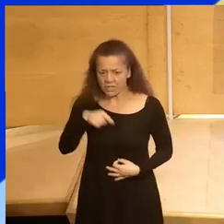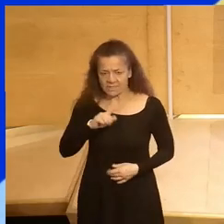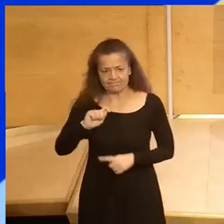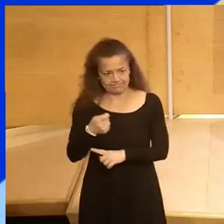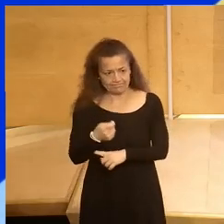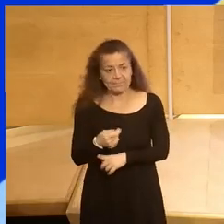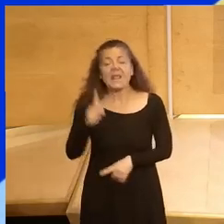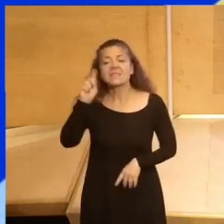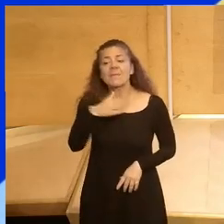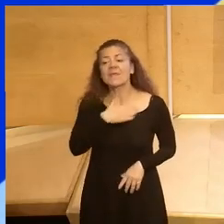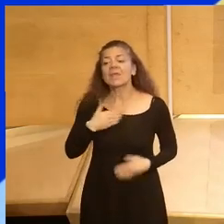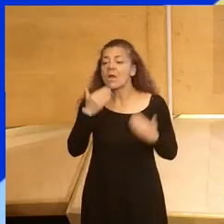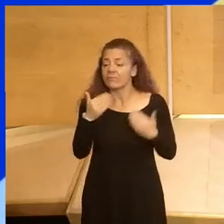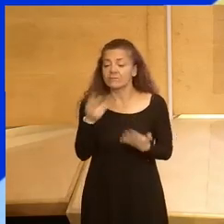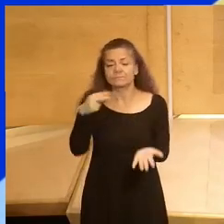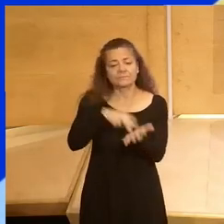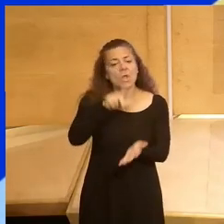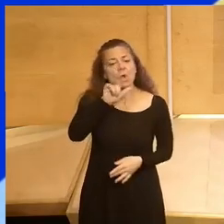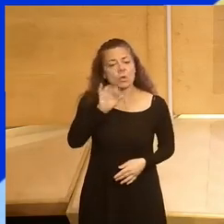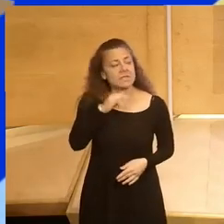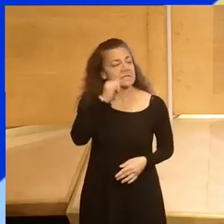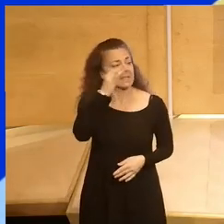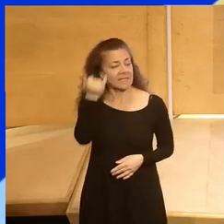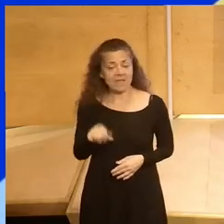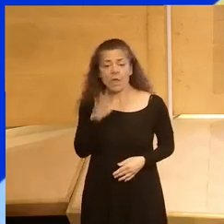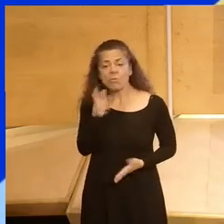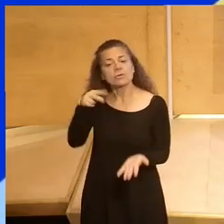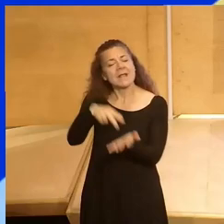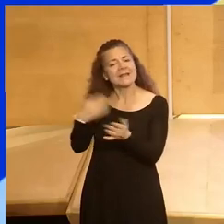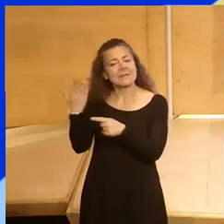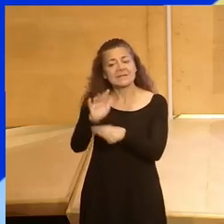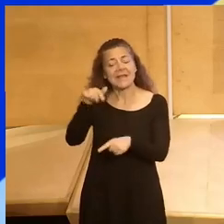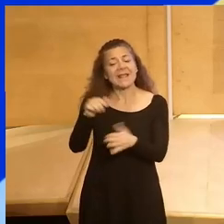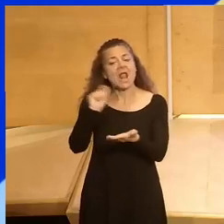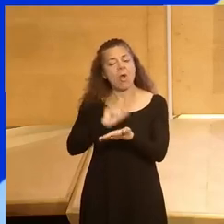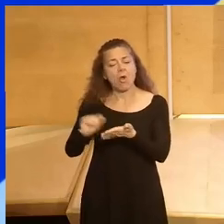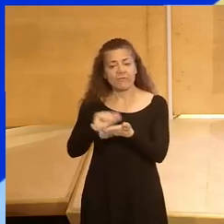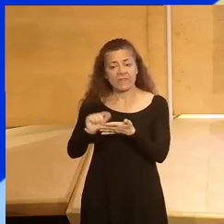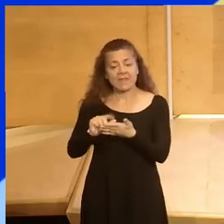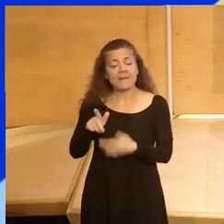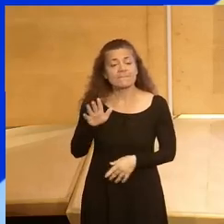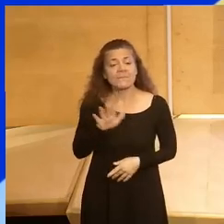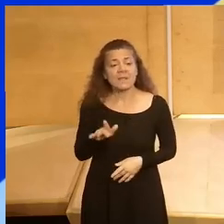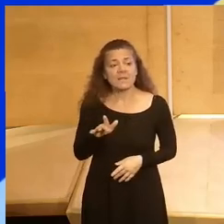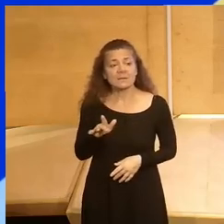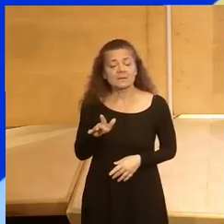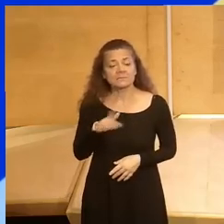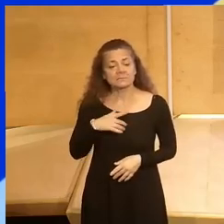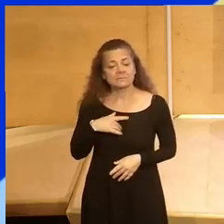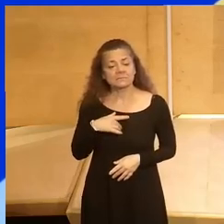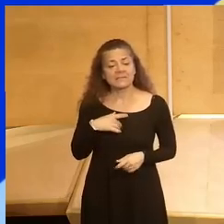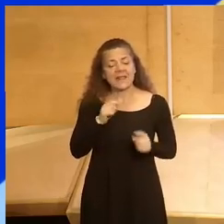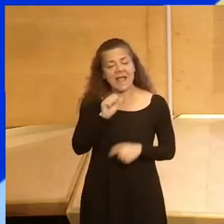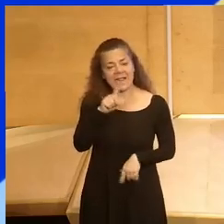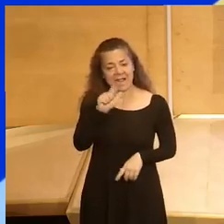Quiero, además, agradecer su presencia a Luis Díez por representar aquí a la Oficina Nacional de Prospectiva, a Clara Basols,